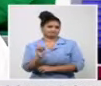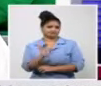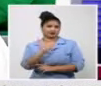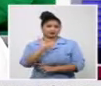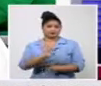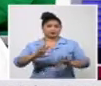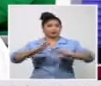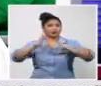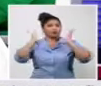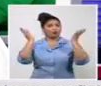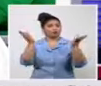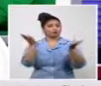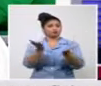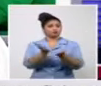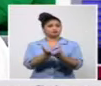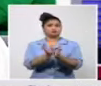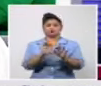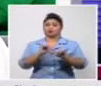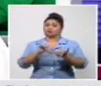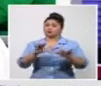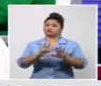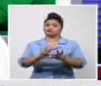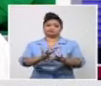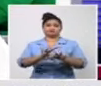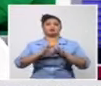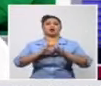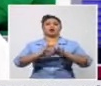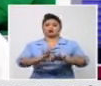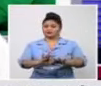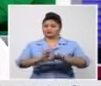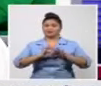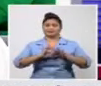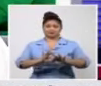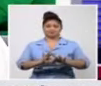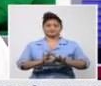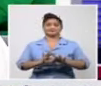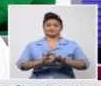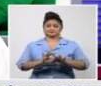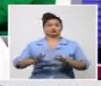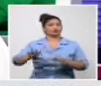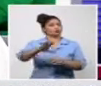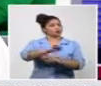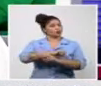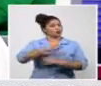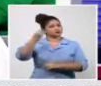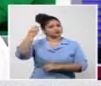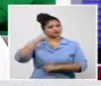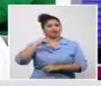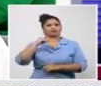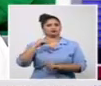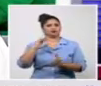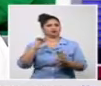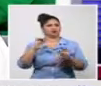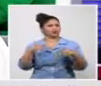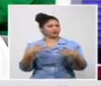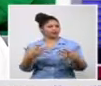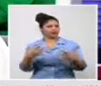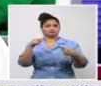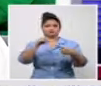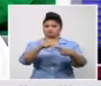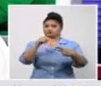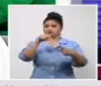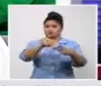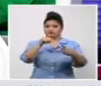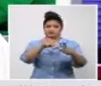es el cumplimiento de las medidas que conoce todo el mundo Nasobuco ayer